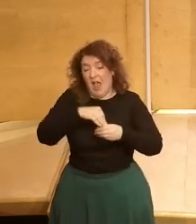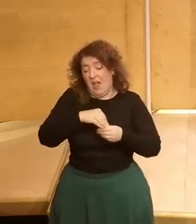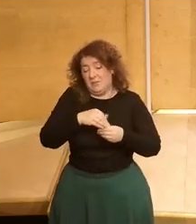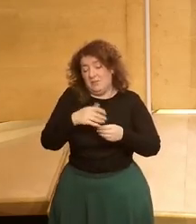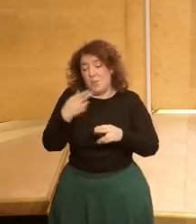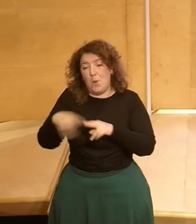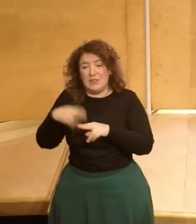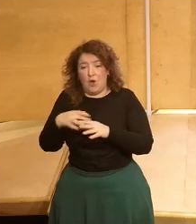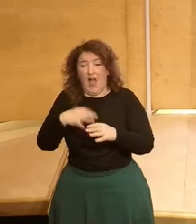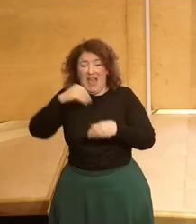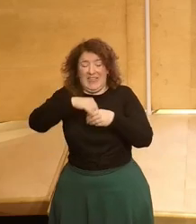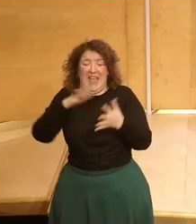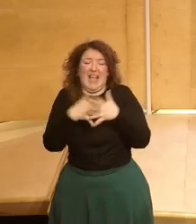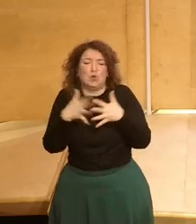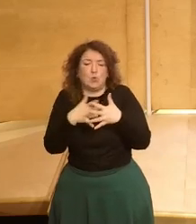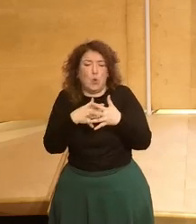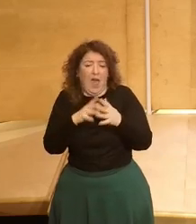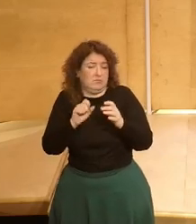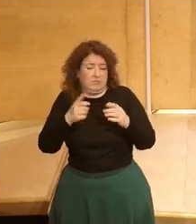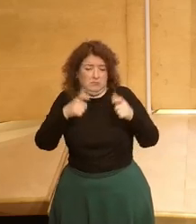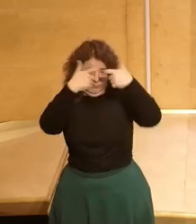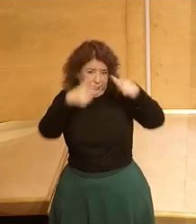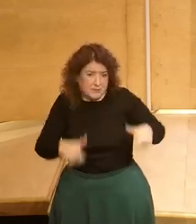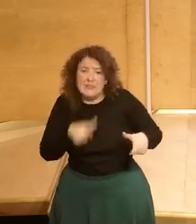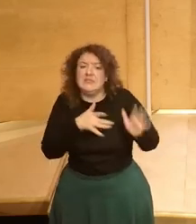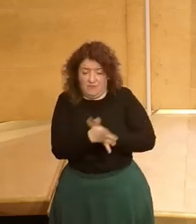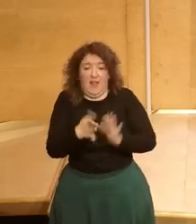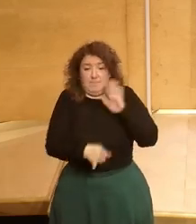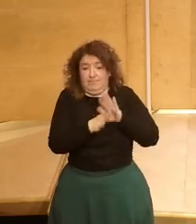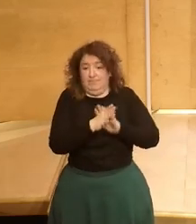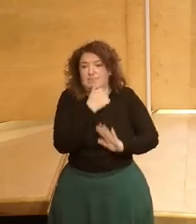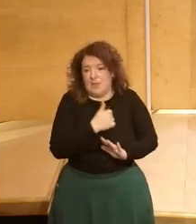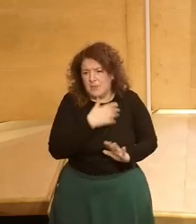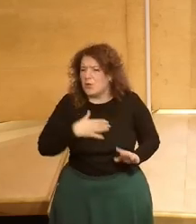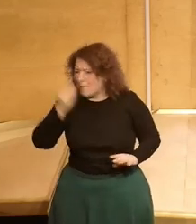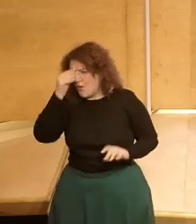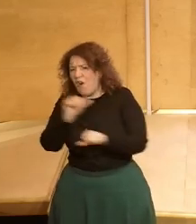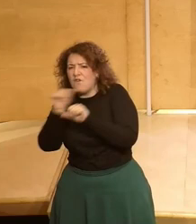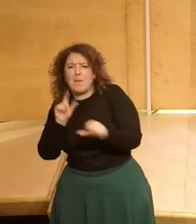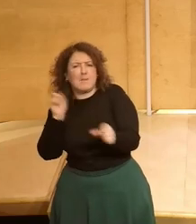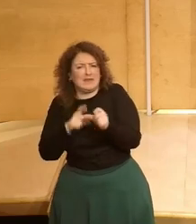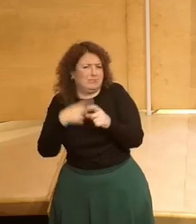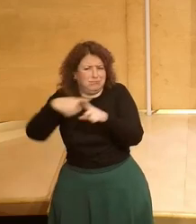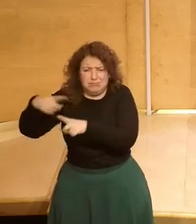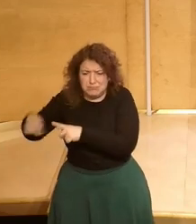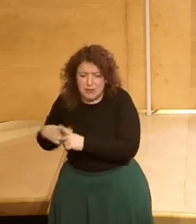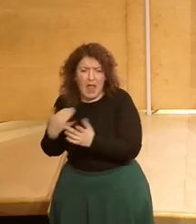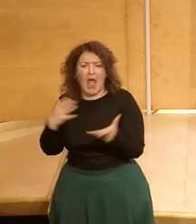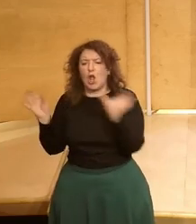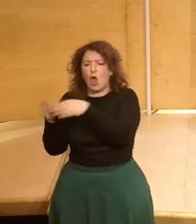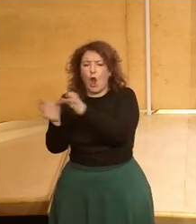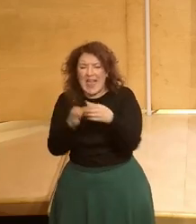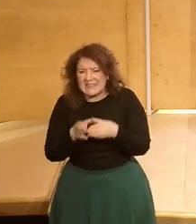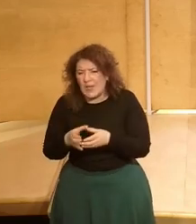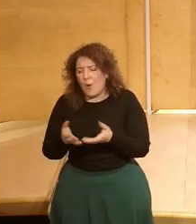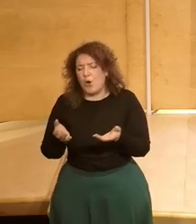tenían estructura orgánica pero yo creo que hay muchas formas de participar y por supuesto hay cantidad de colectivos orientados